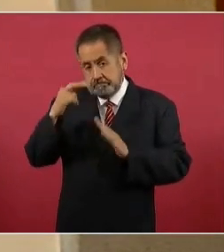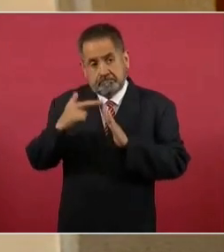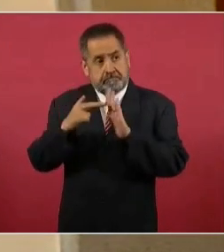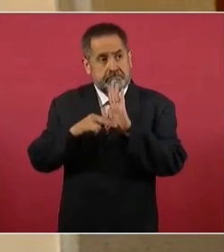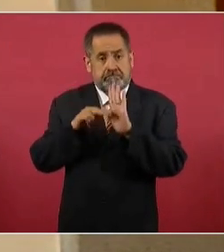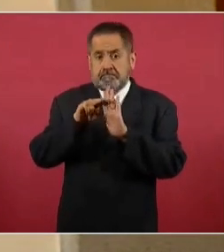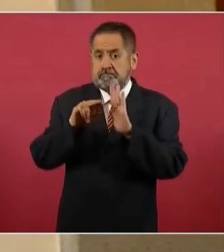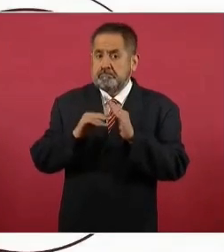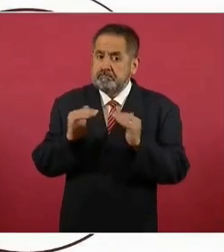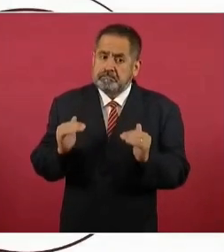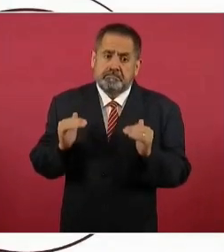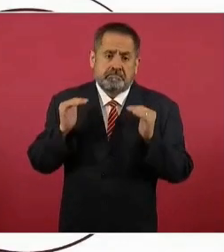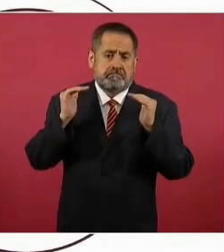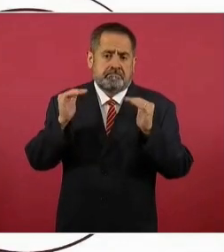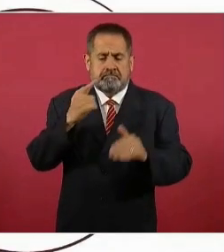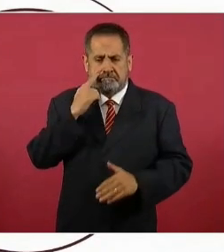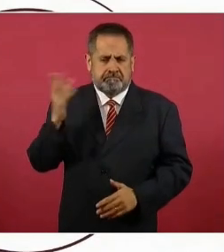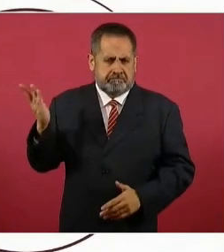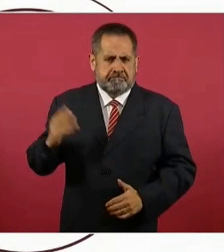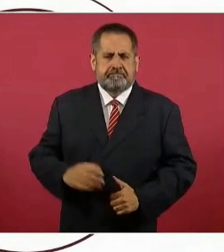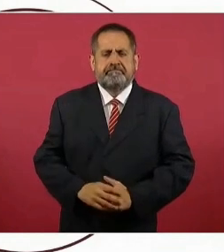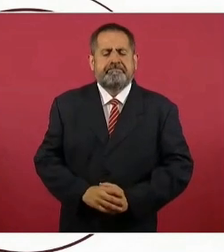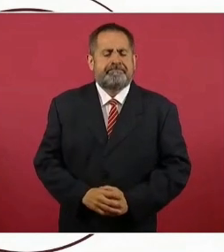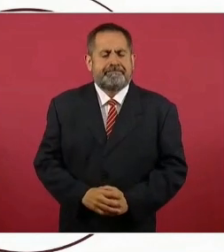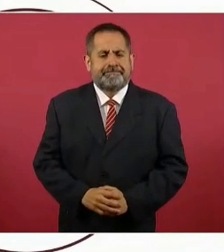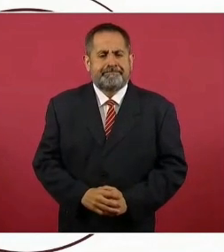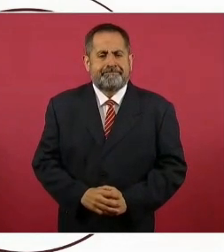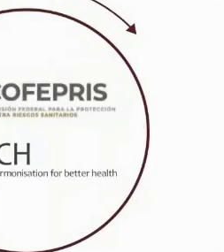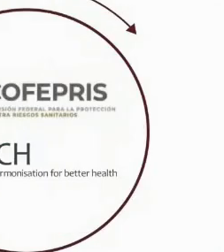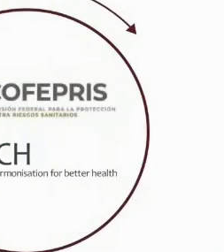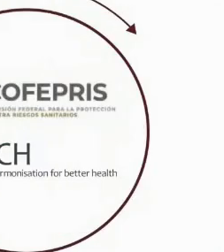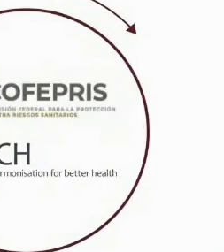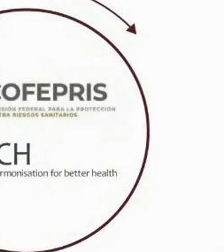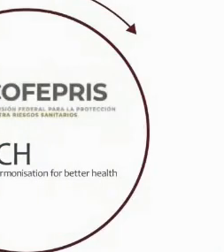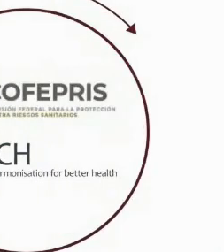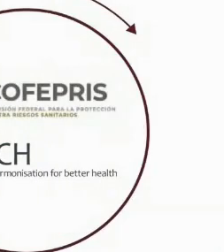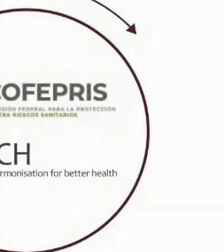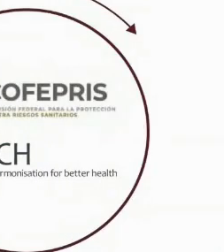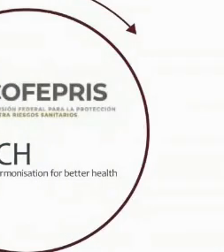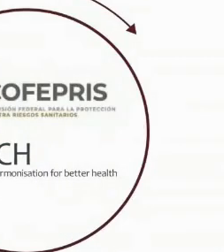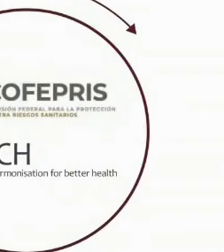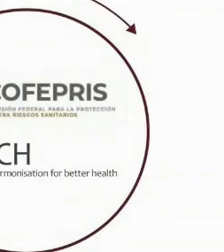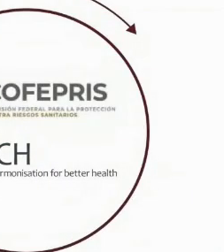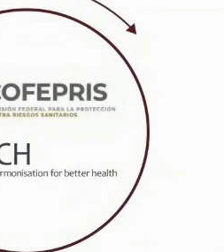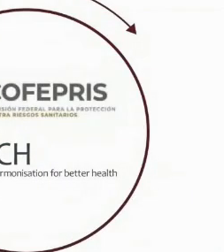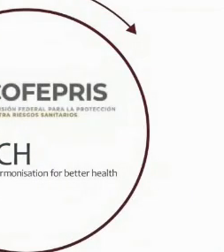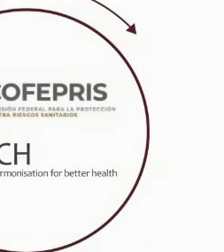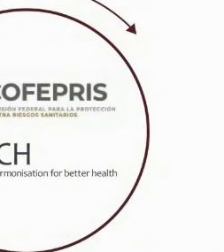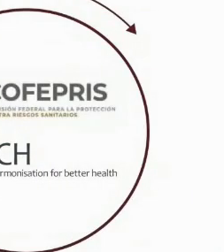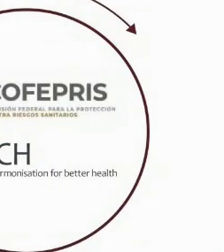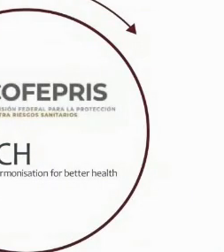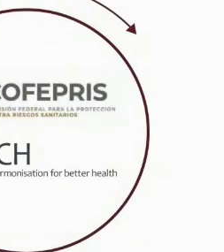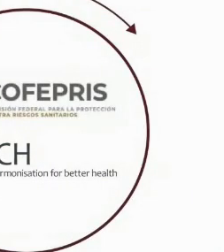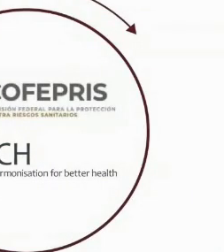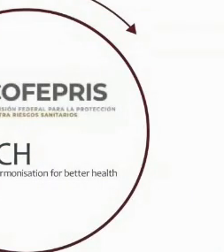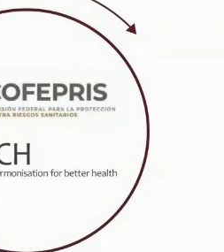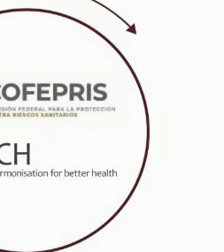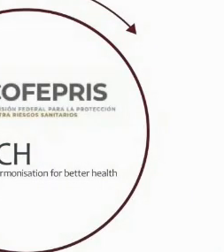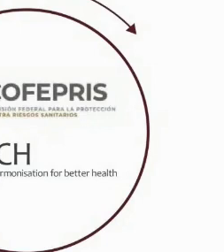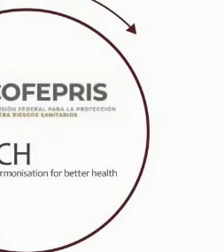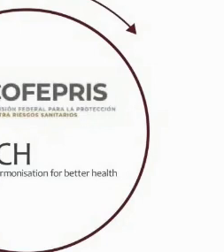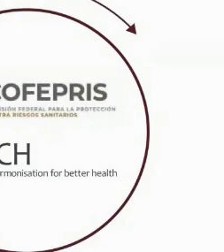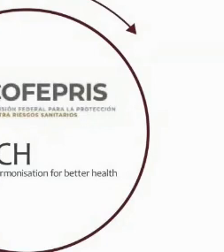en los desarrollos estratégicos estratégicos para el país, con un compromiso con la salud del pueblo de México. Esta articulación